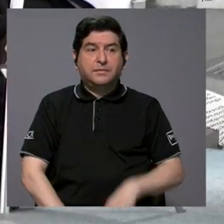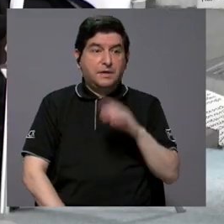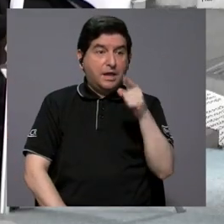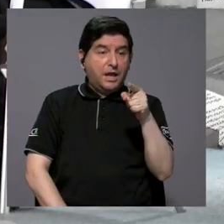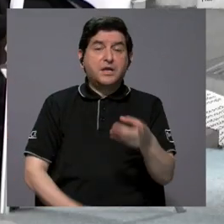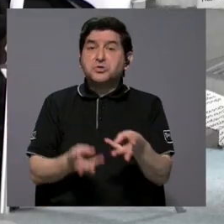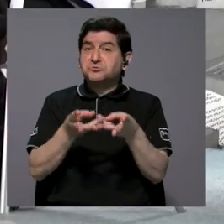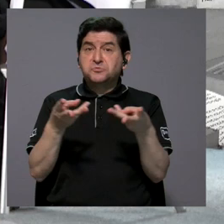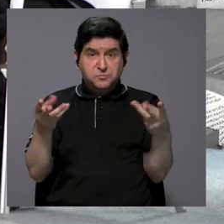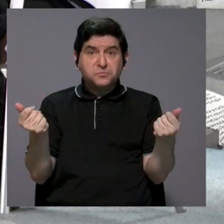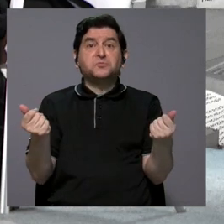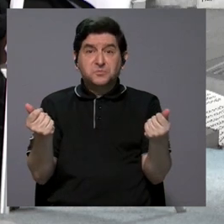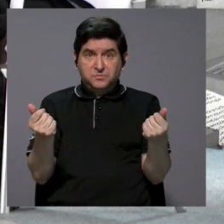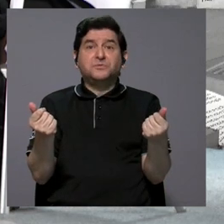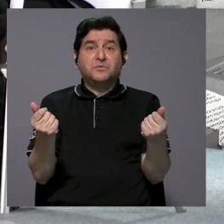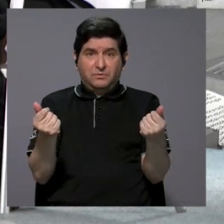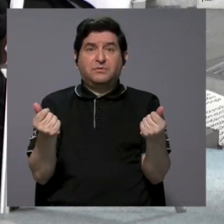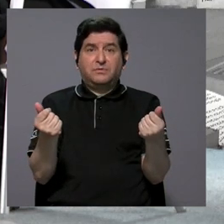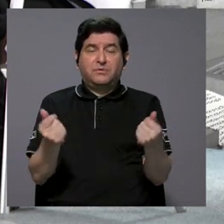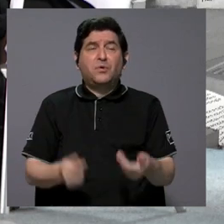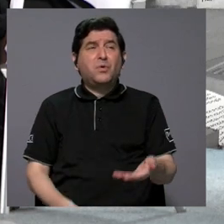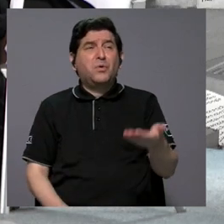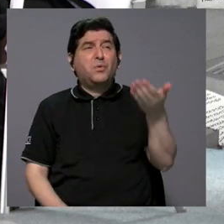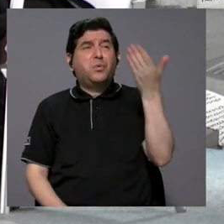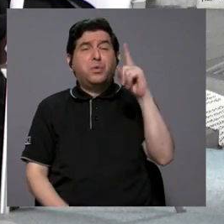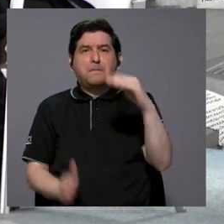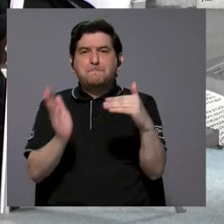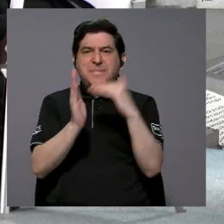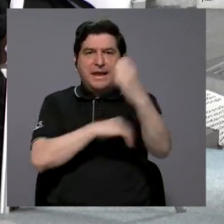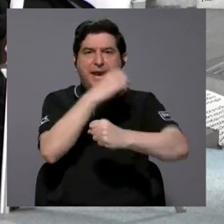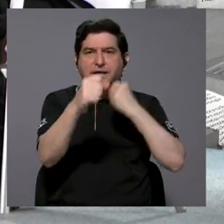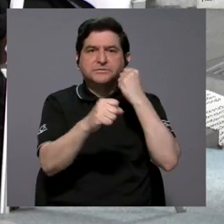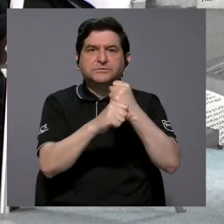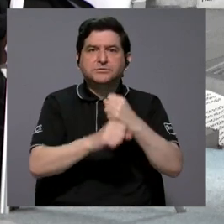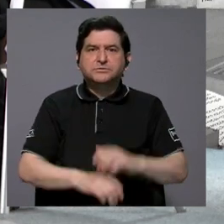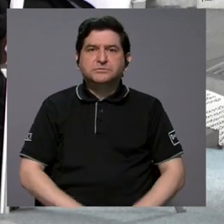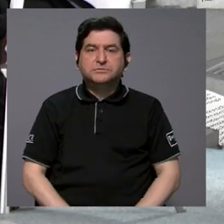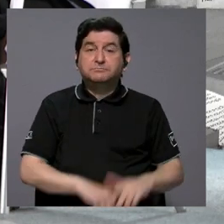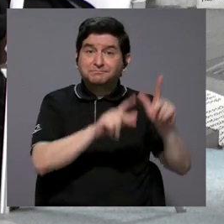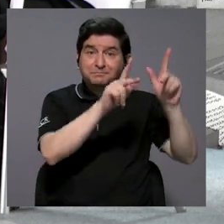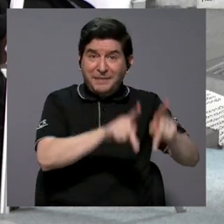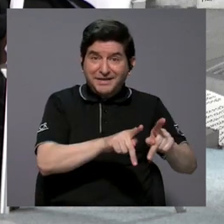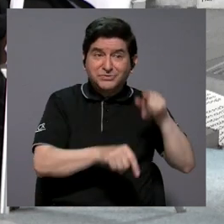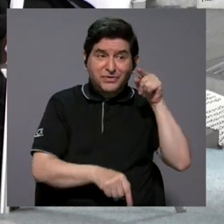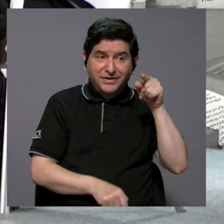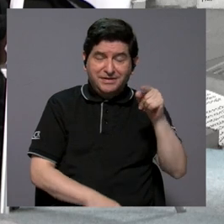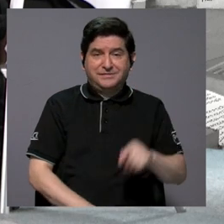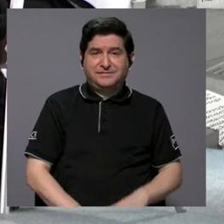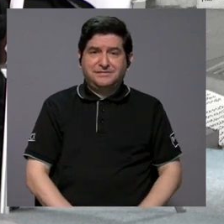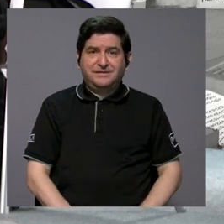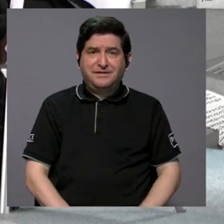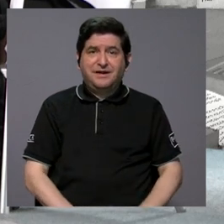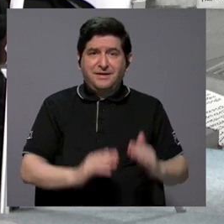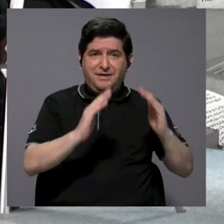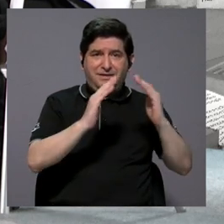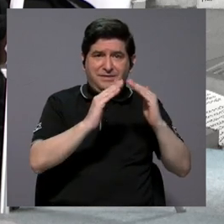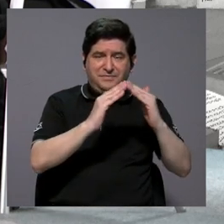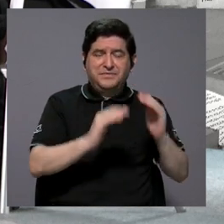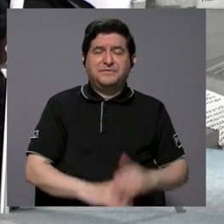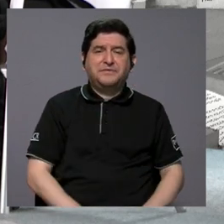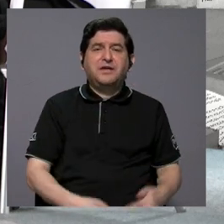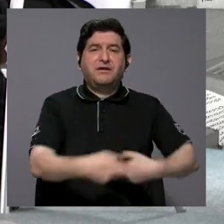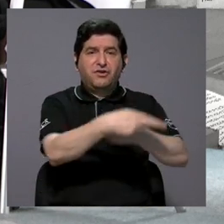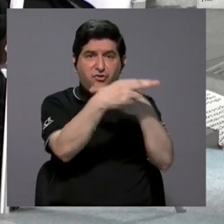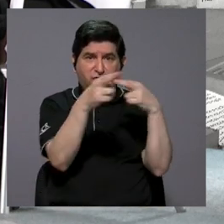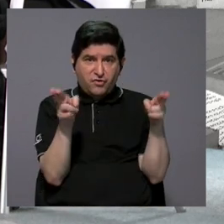fueron solucionadas hace más de mil años por personas que habitaron en la región